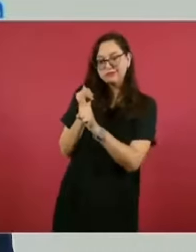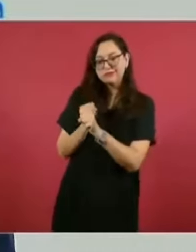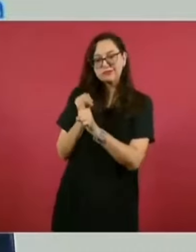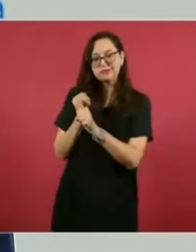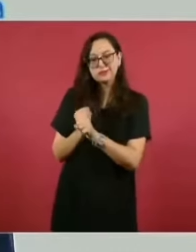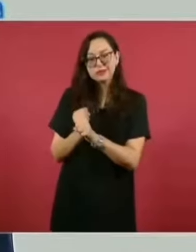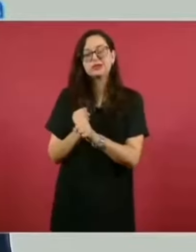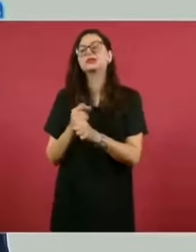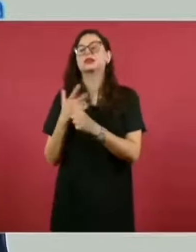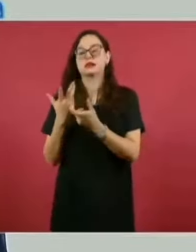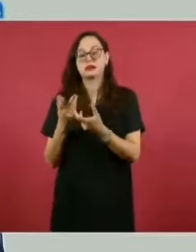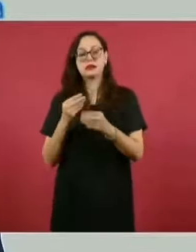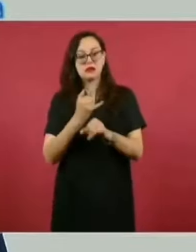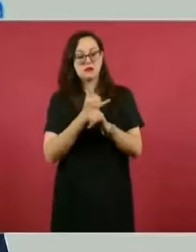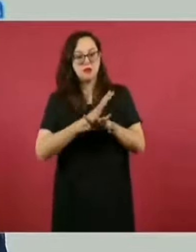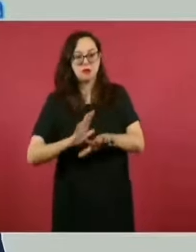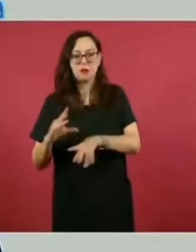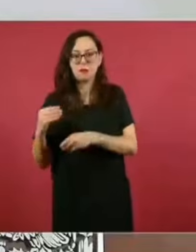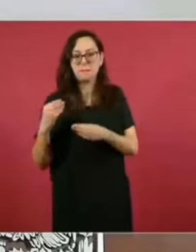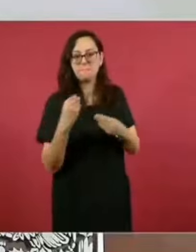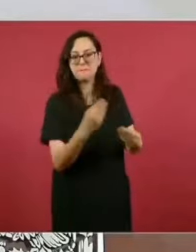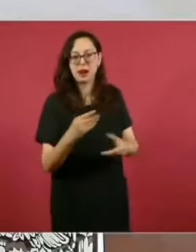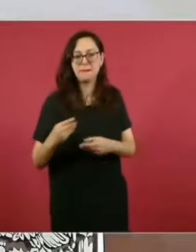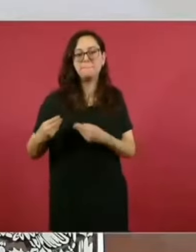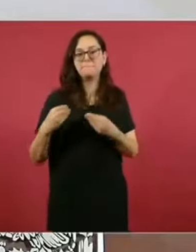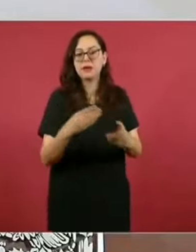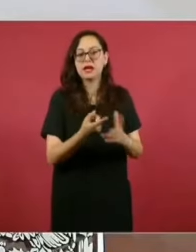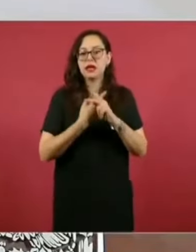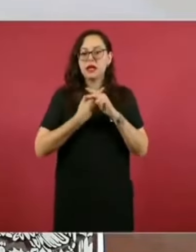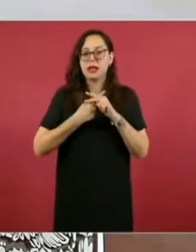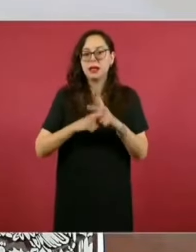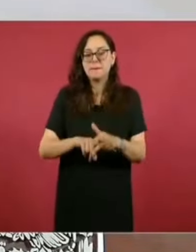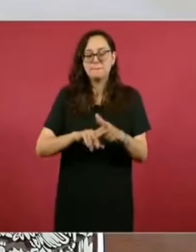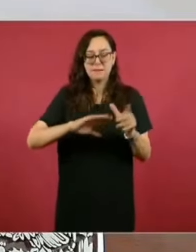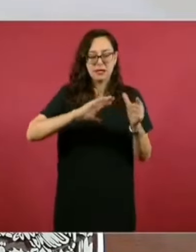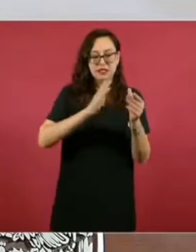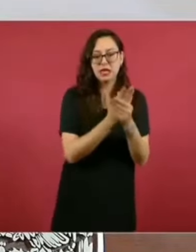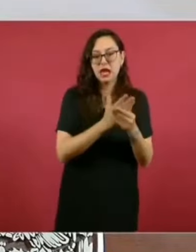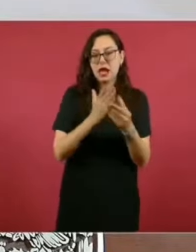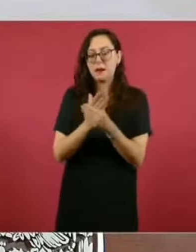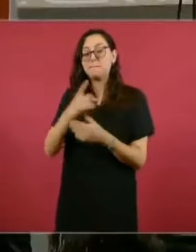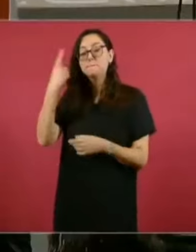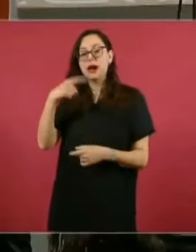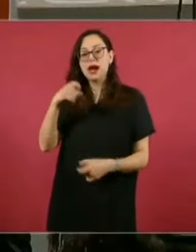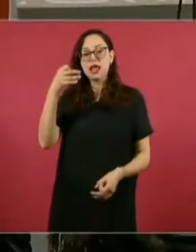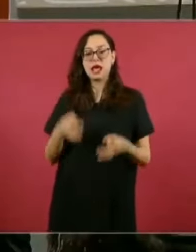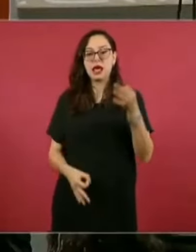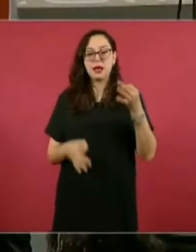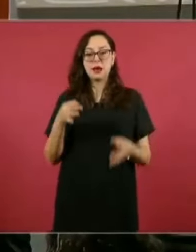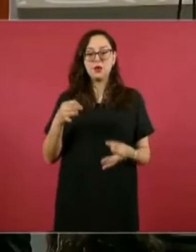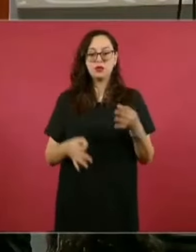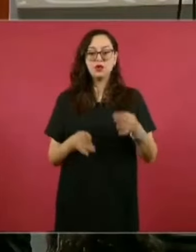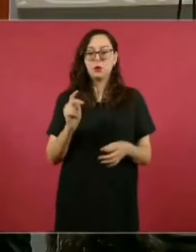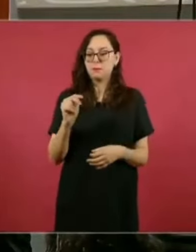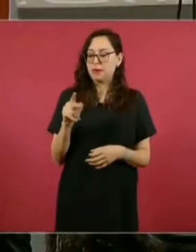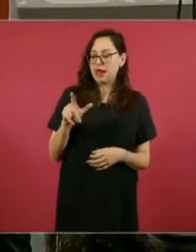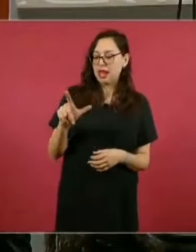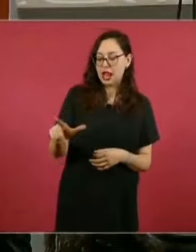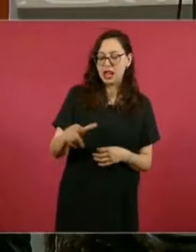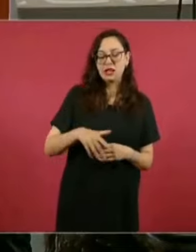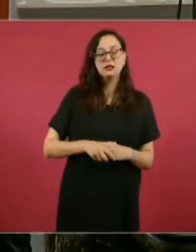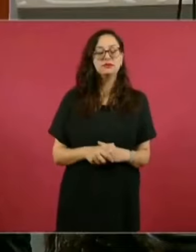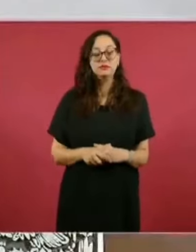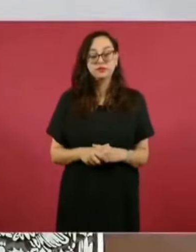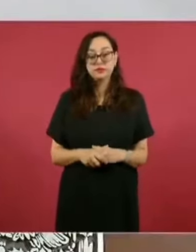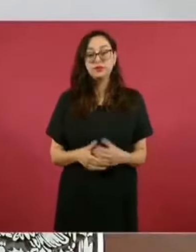hacer las investigaciones y el inicio de las carpetas penales correspondientes. Al mismo tiempo,